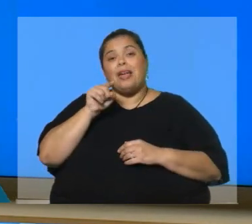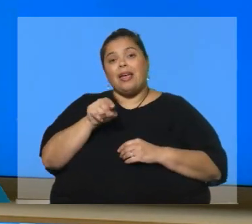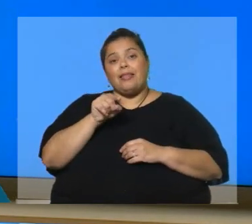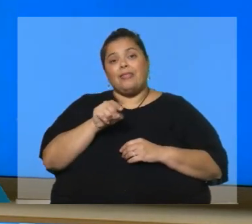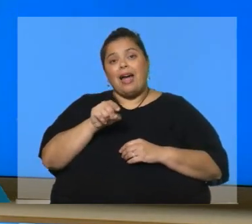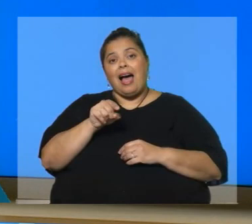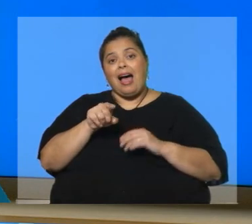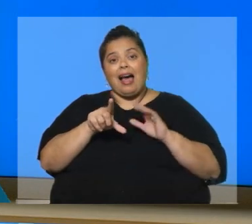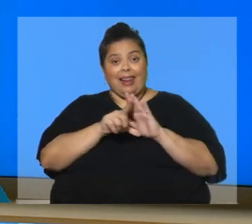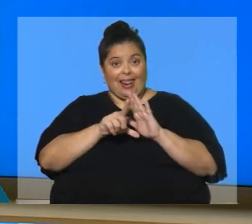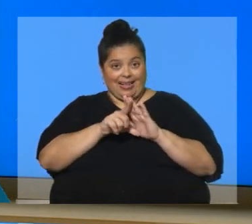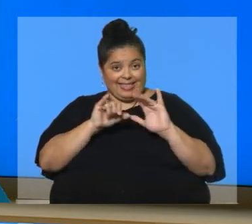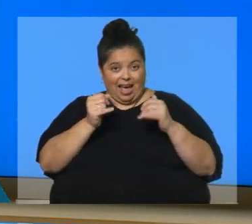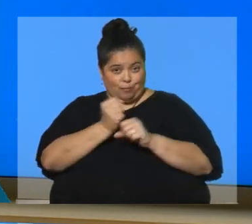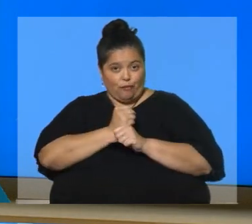Esta ley que ya salió,